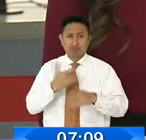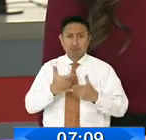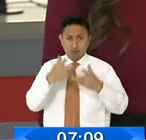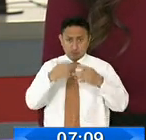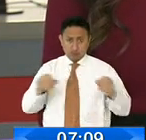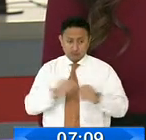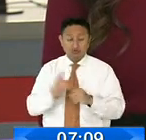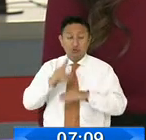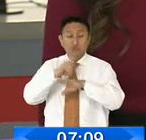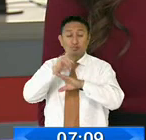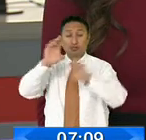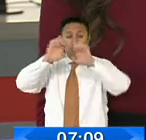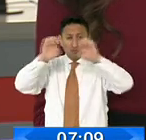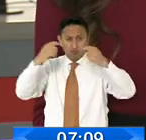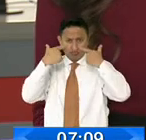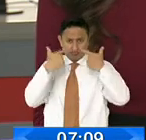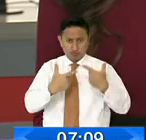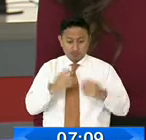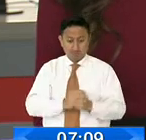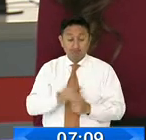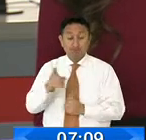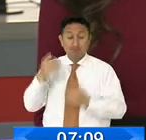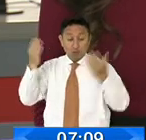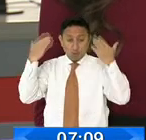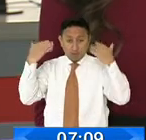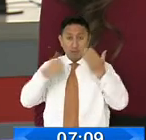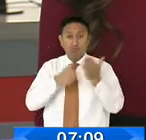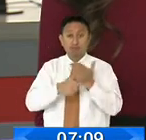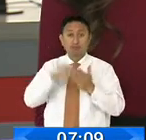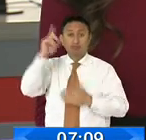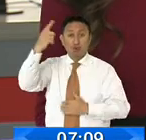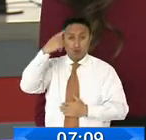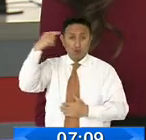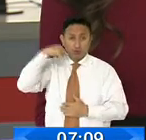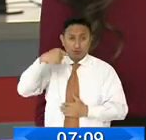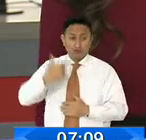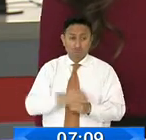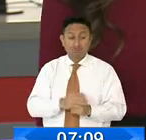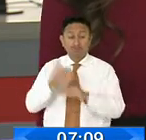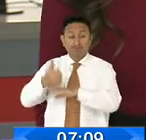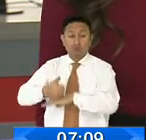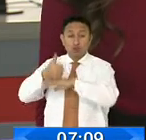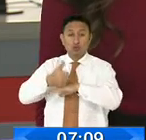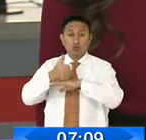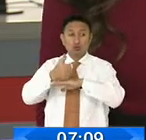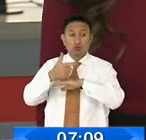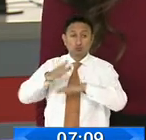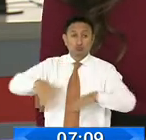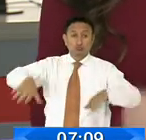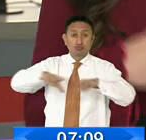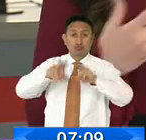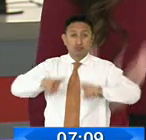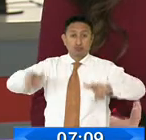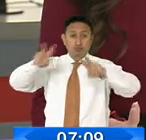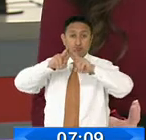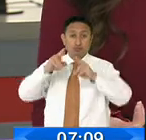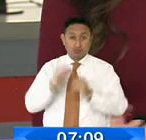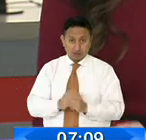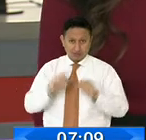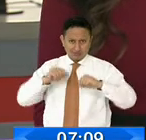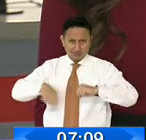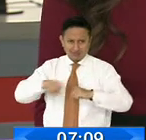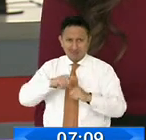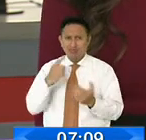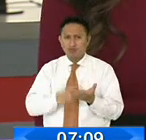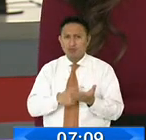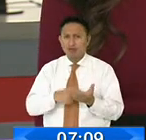superintendencia de compañías. En Guayaquil, la ministra María Paula Romo se reunió con autoridades del mercado bursátil y otras instancias para